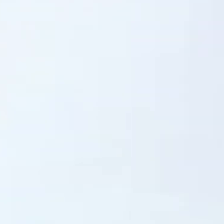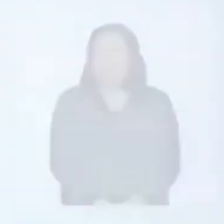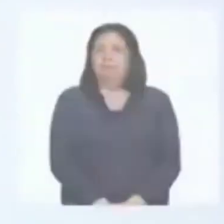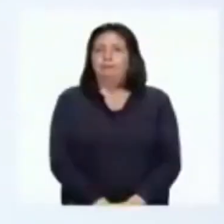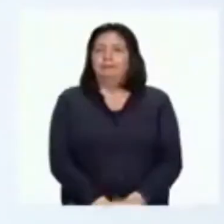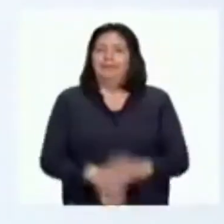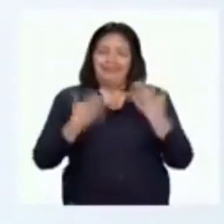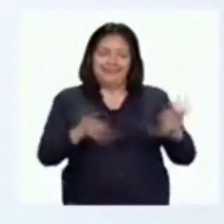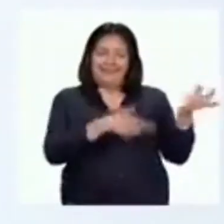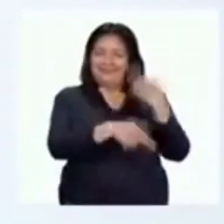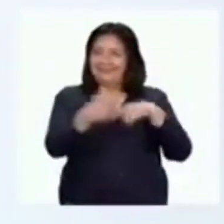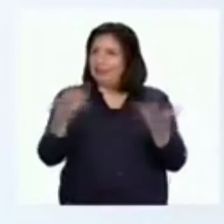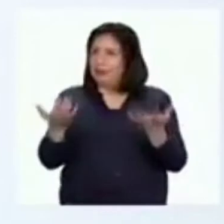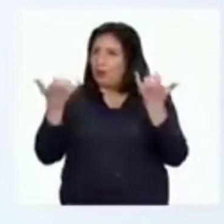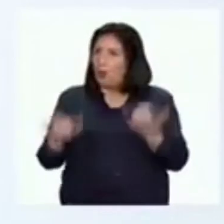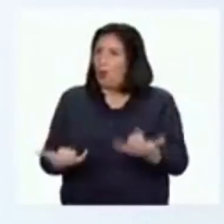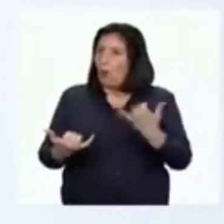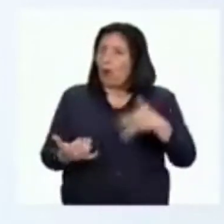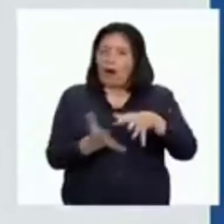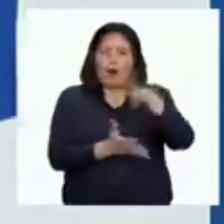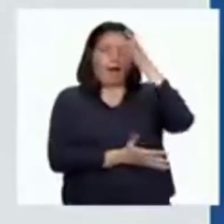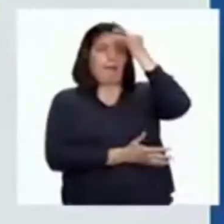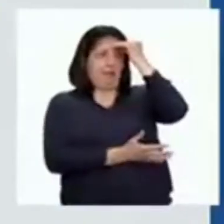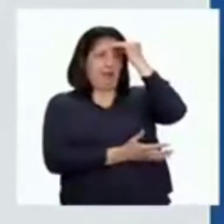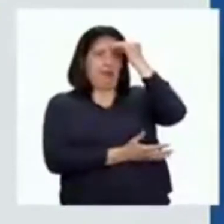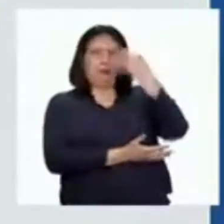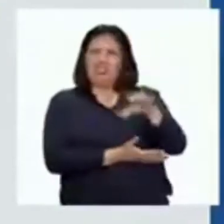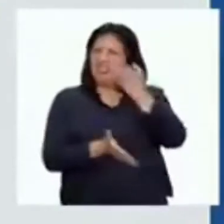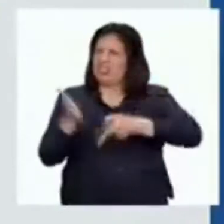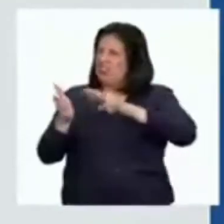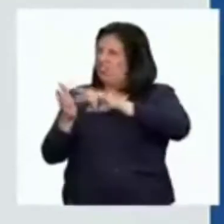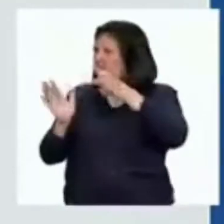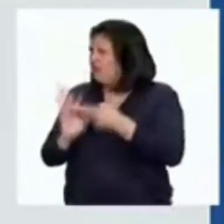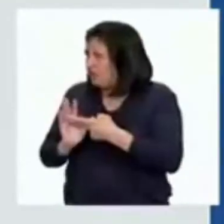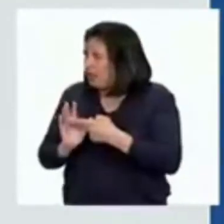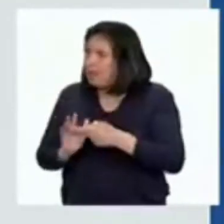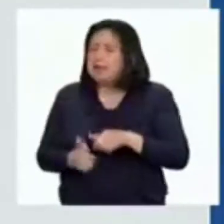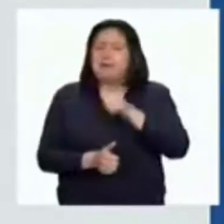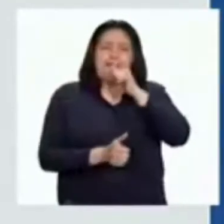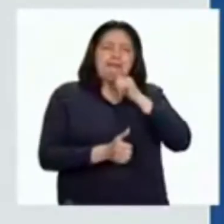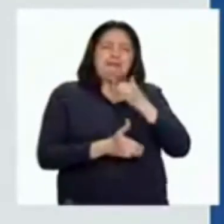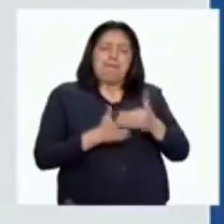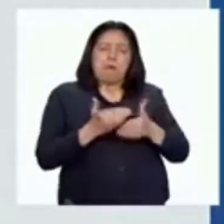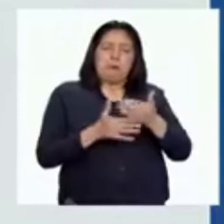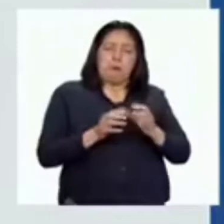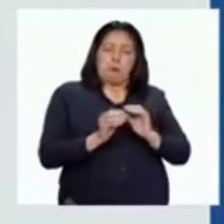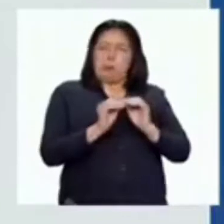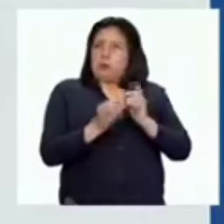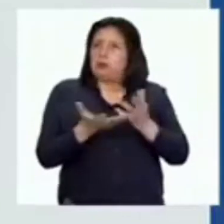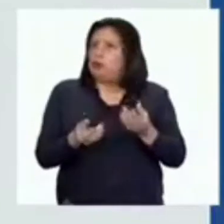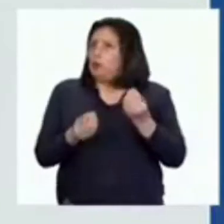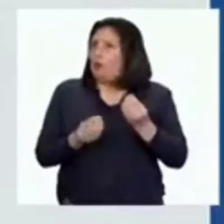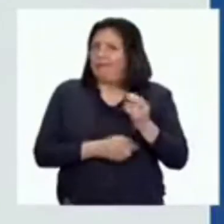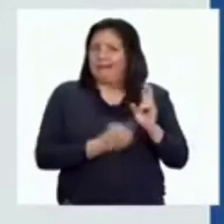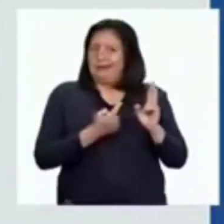Ya estamos de regreso. El día de hoy estamos aprendiendo qué es la resiliencia y cómo ponemos en práctica esta